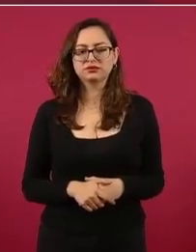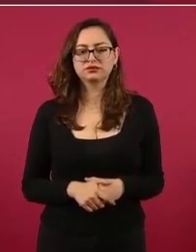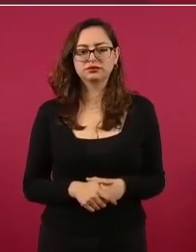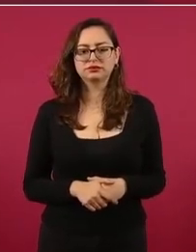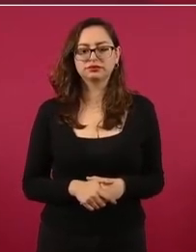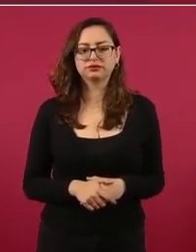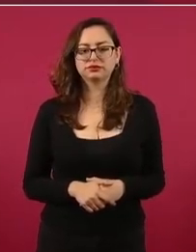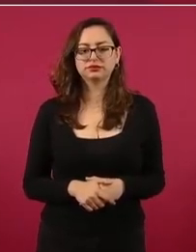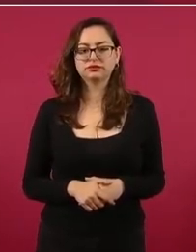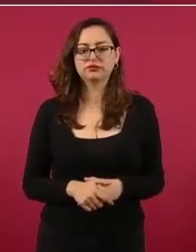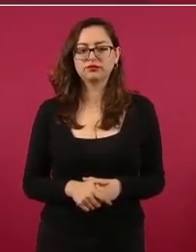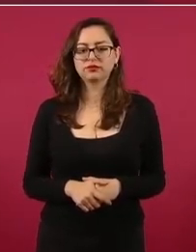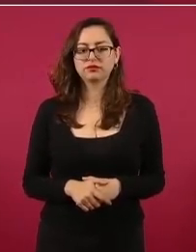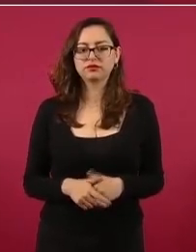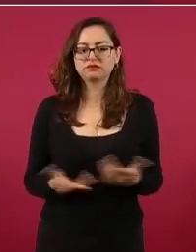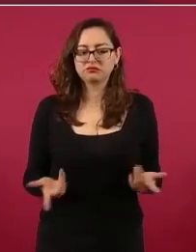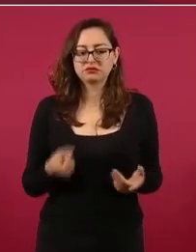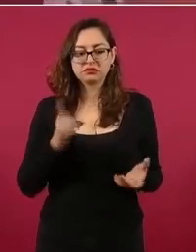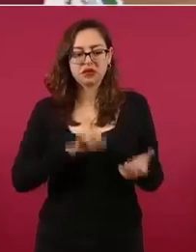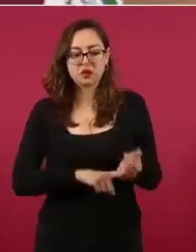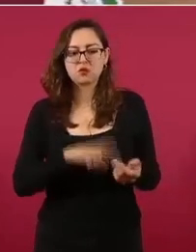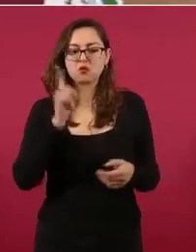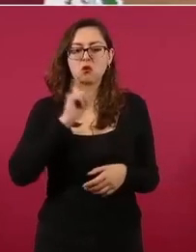y que no había golpes.